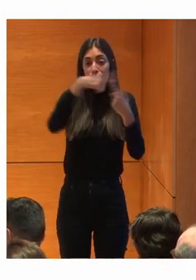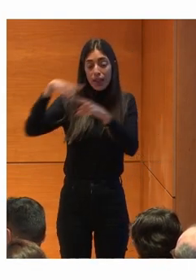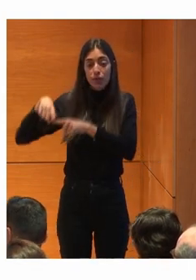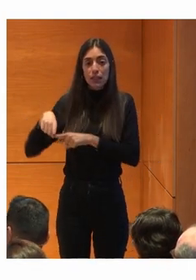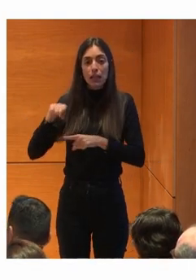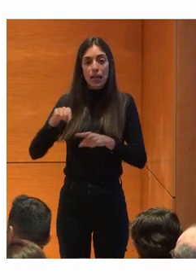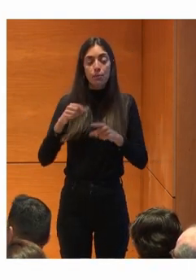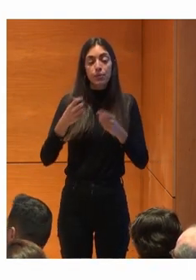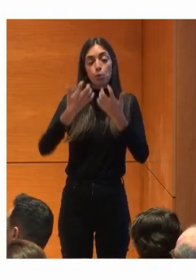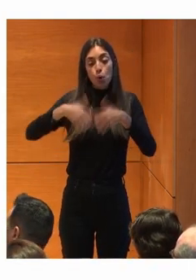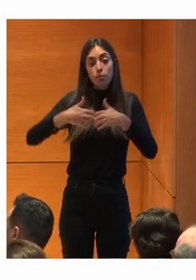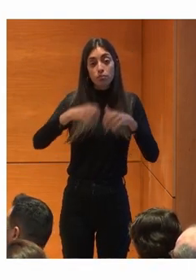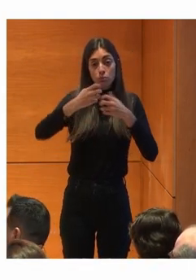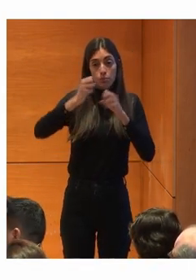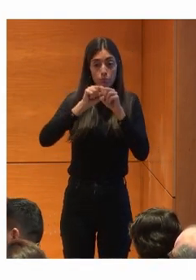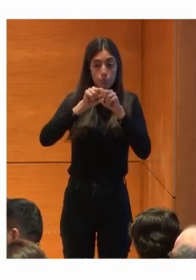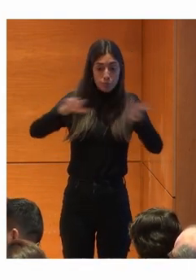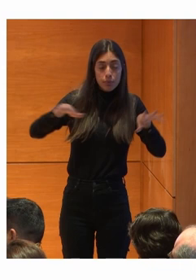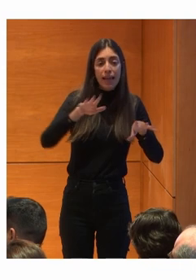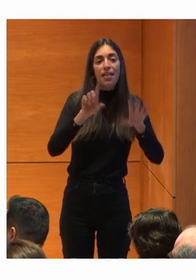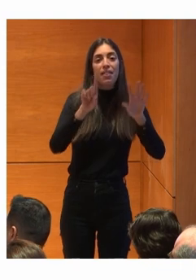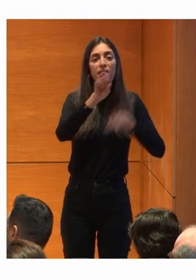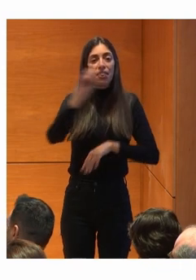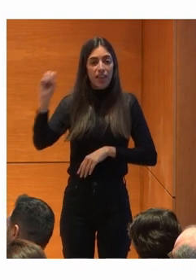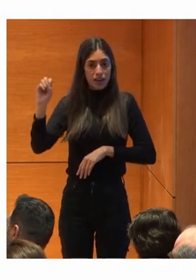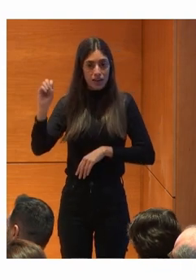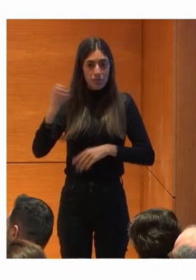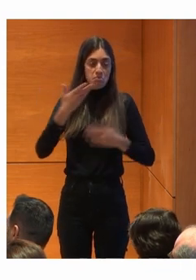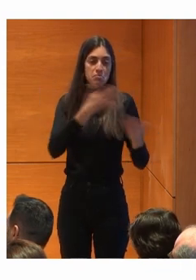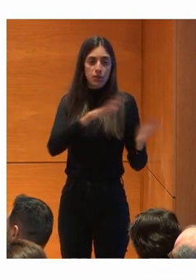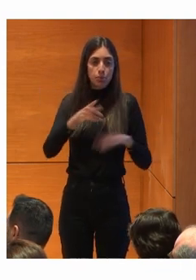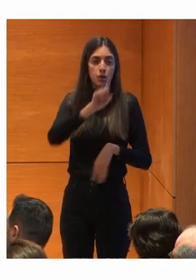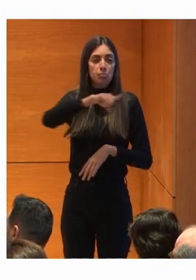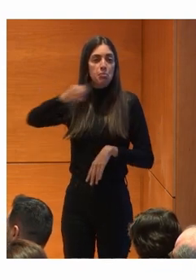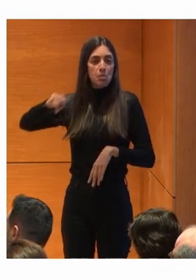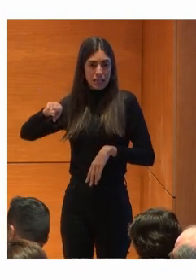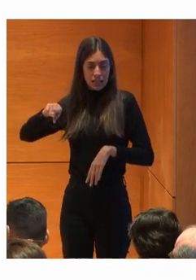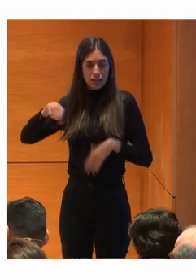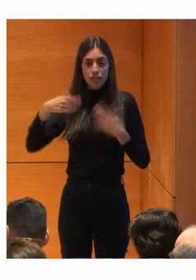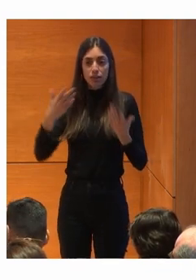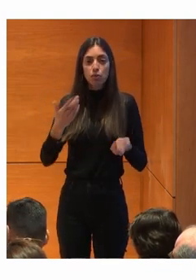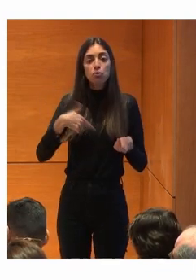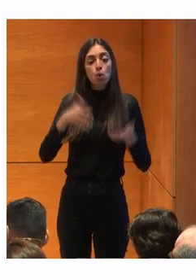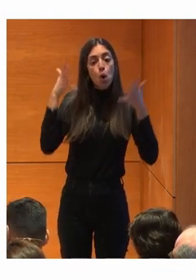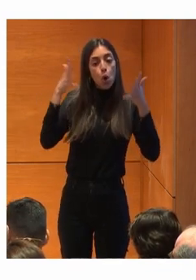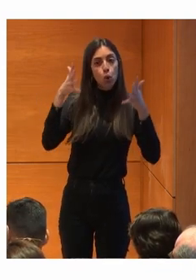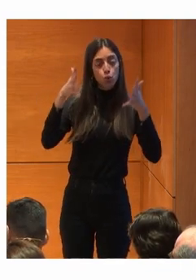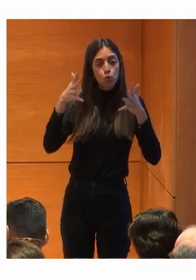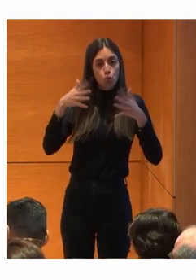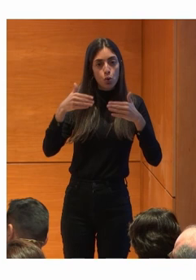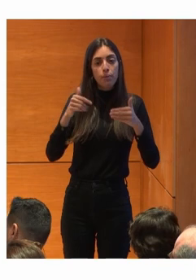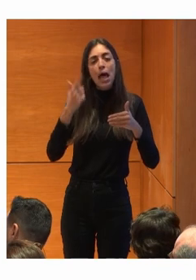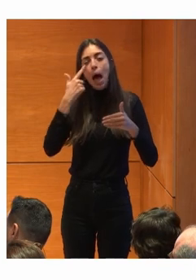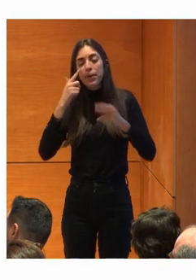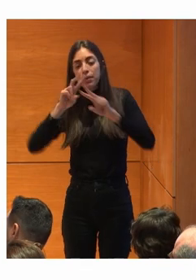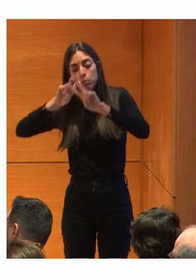equipos Aproximadamente Durante varios meses Y en abierto Contratamos una consultora Y le dijimos Investiga lo